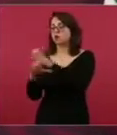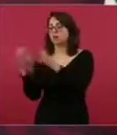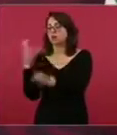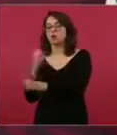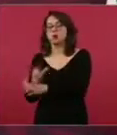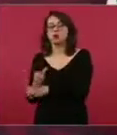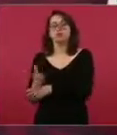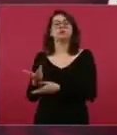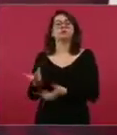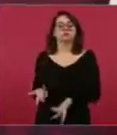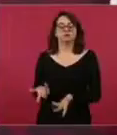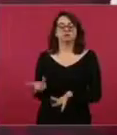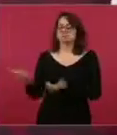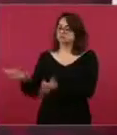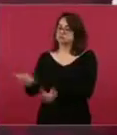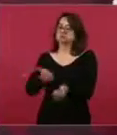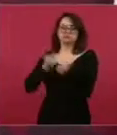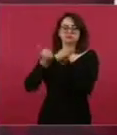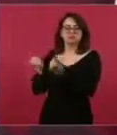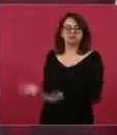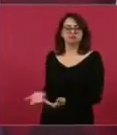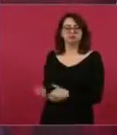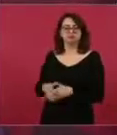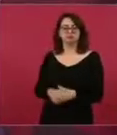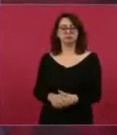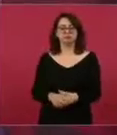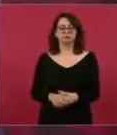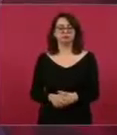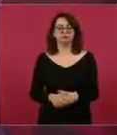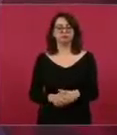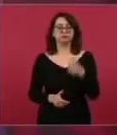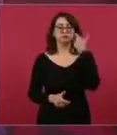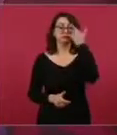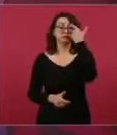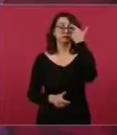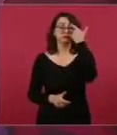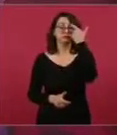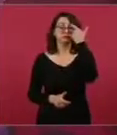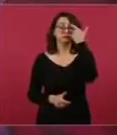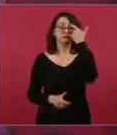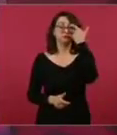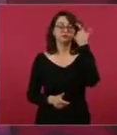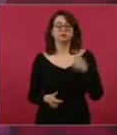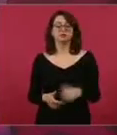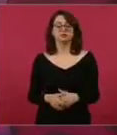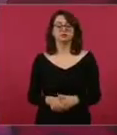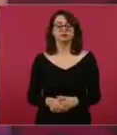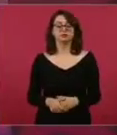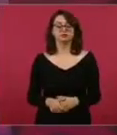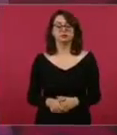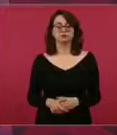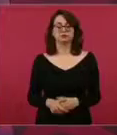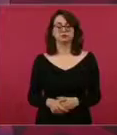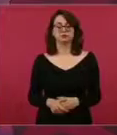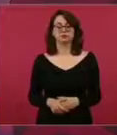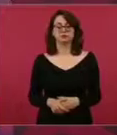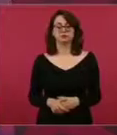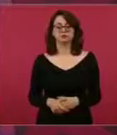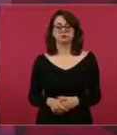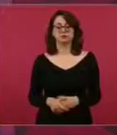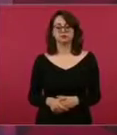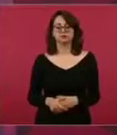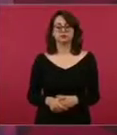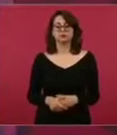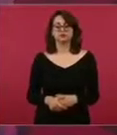ya se invirtieron las cosas, ya no era como antes, que por Belice